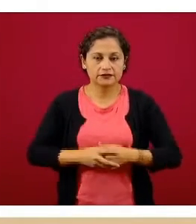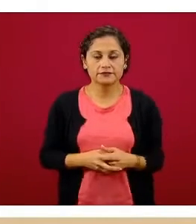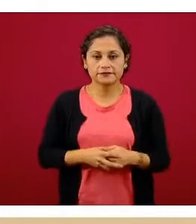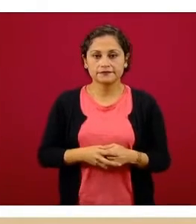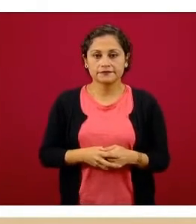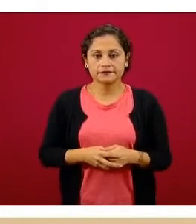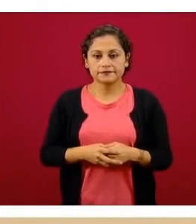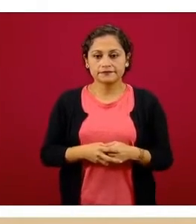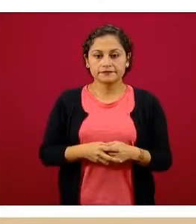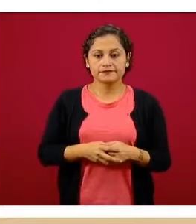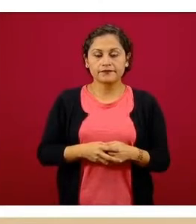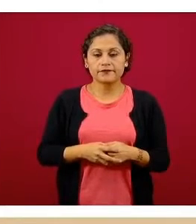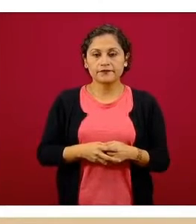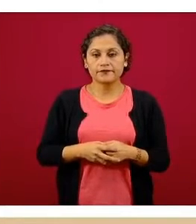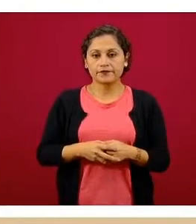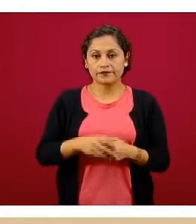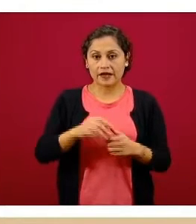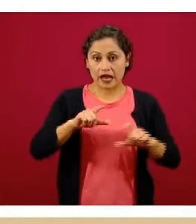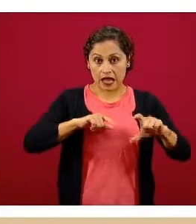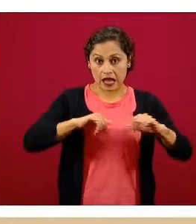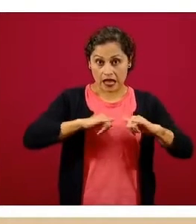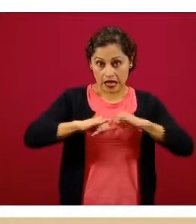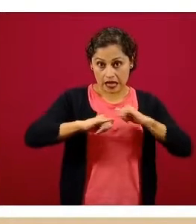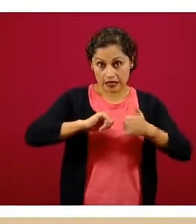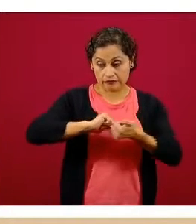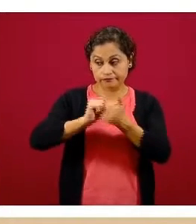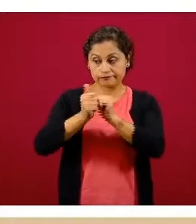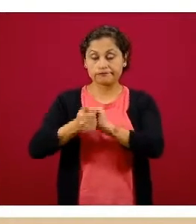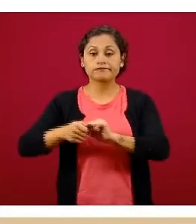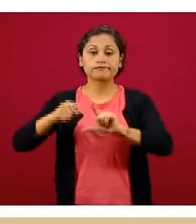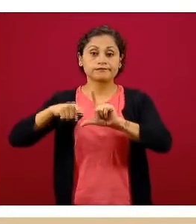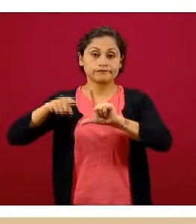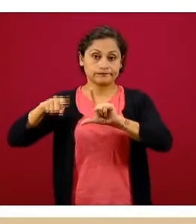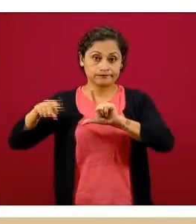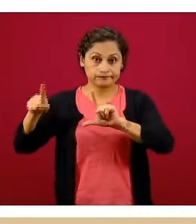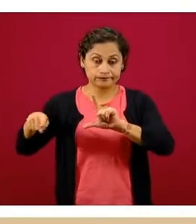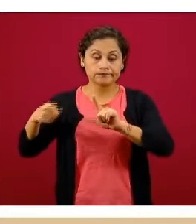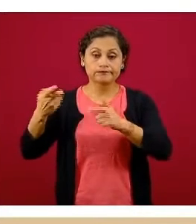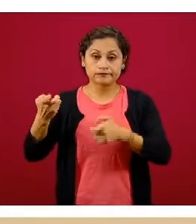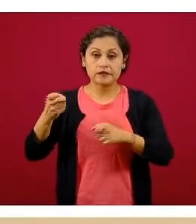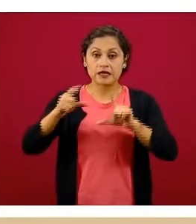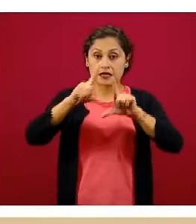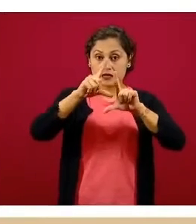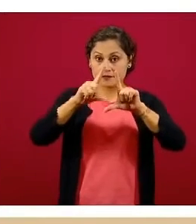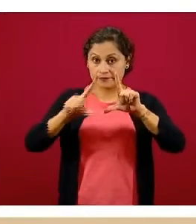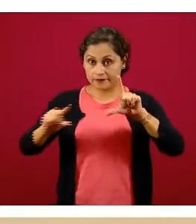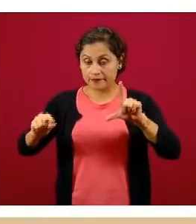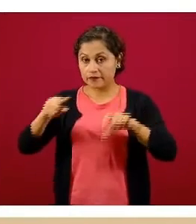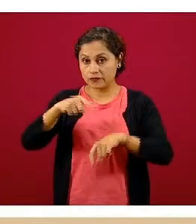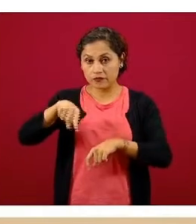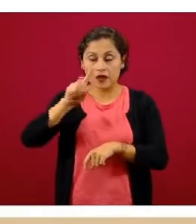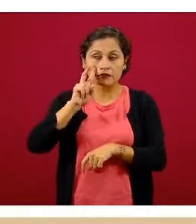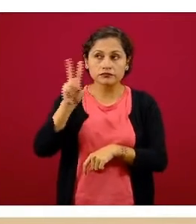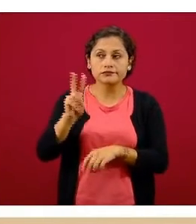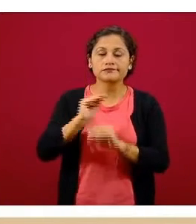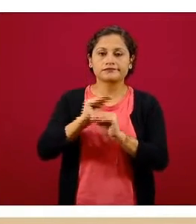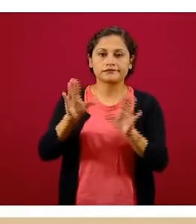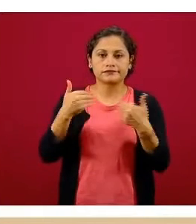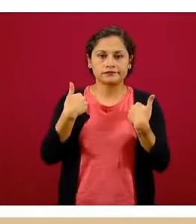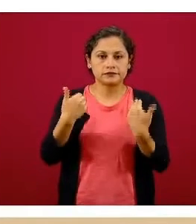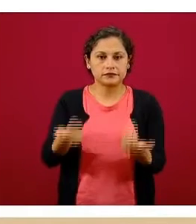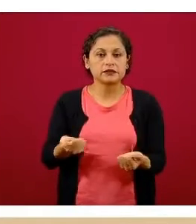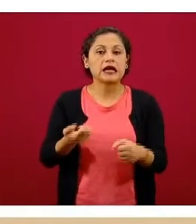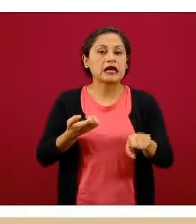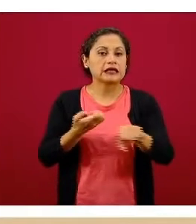veremos esta misma carga, siempre en el orden descendente para que rápidamente se pueda identificar y pueda cada